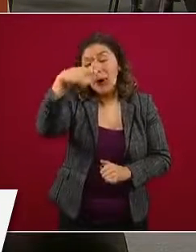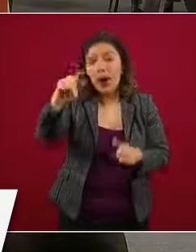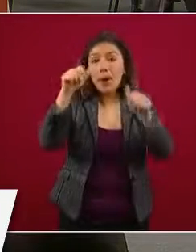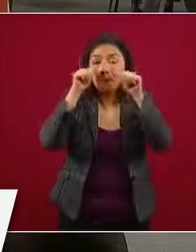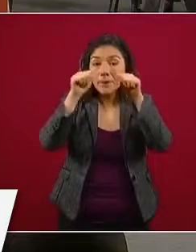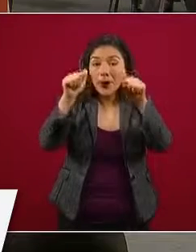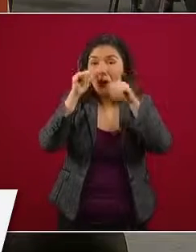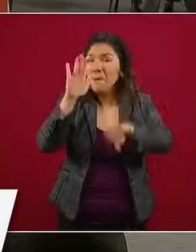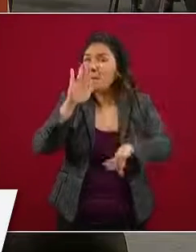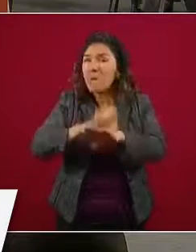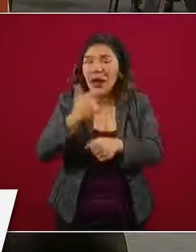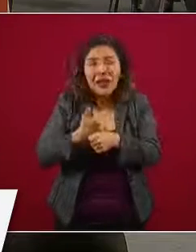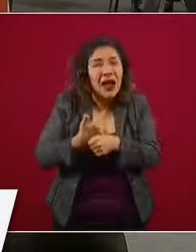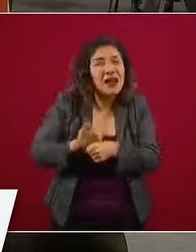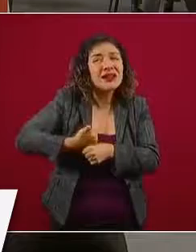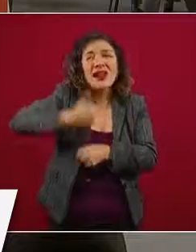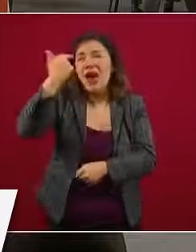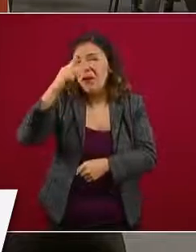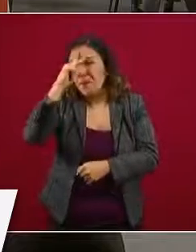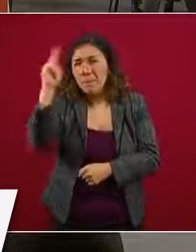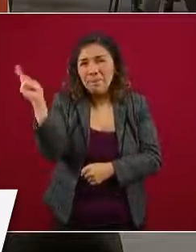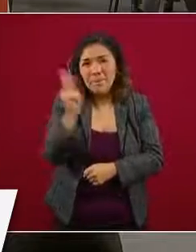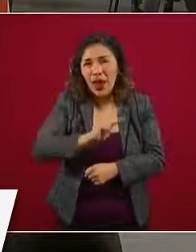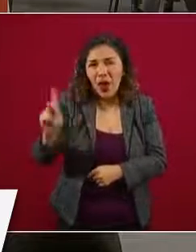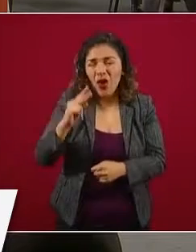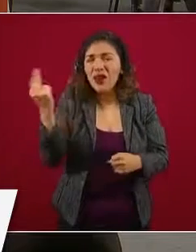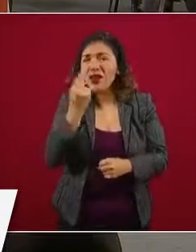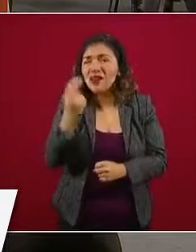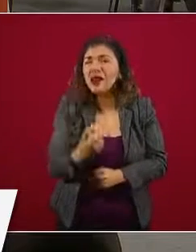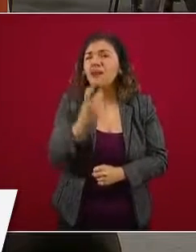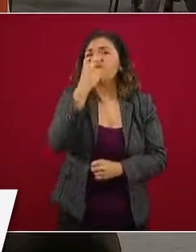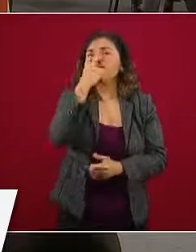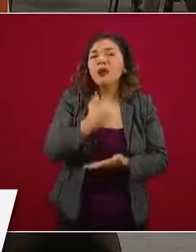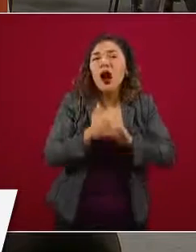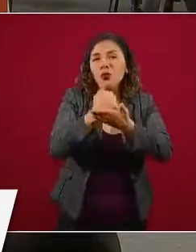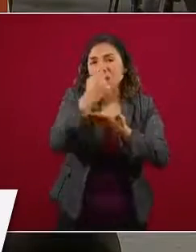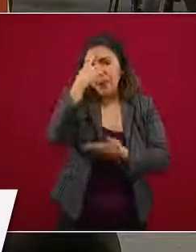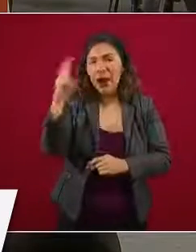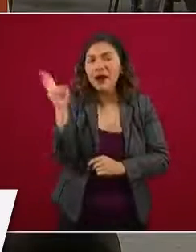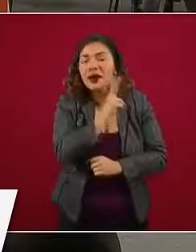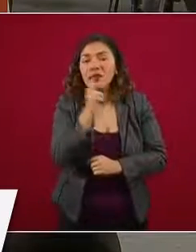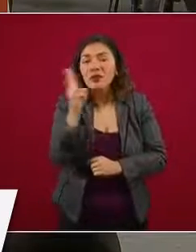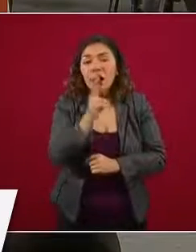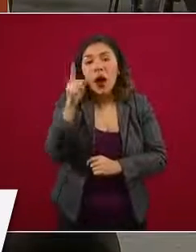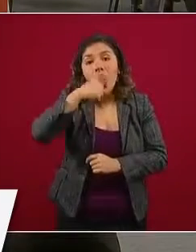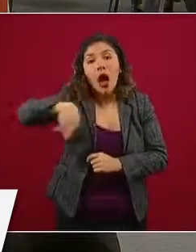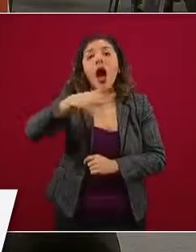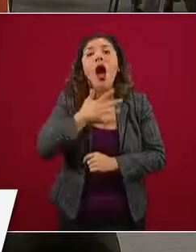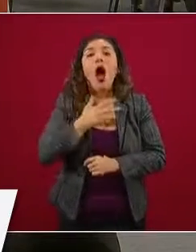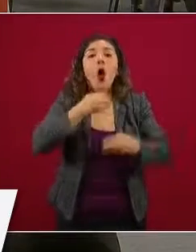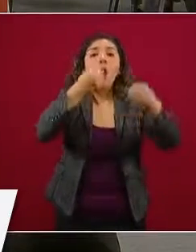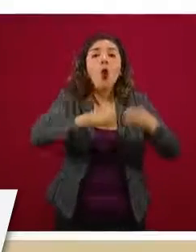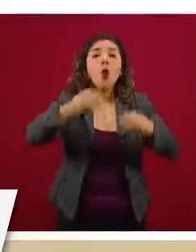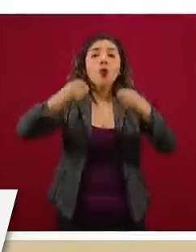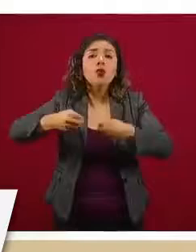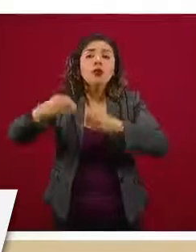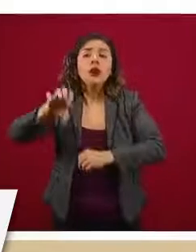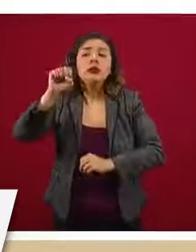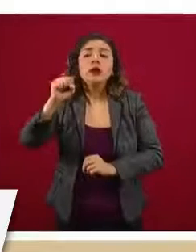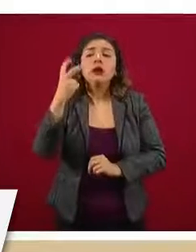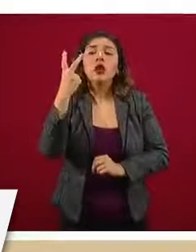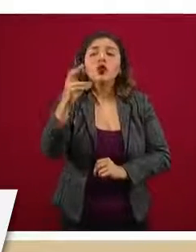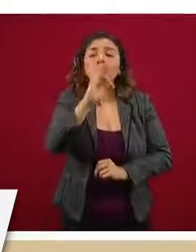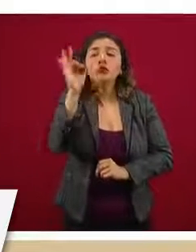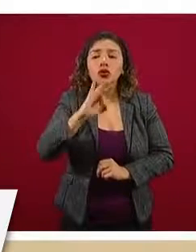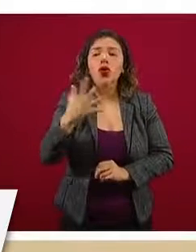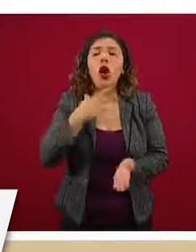a personas críticamente enfermas, es decir, personas que necesitan ventilación mecánica, se encuentran ocupadas con un 62 por ciento